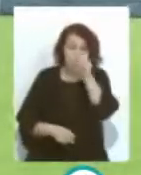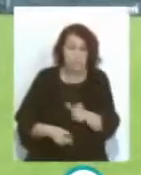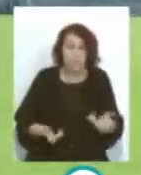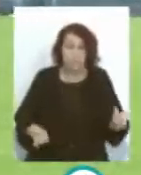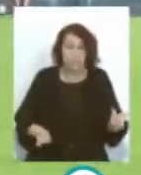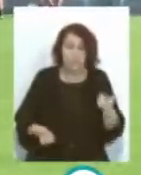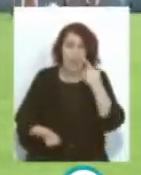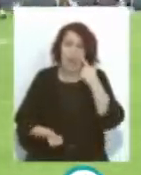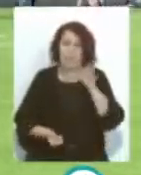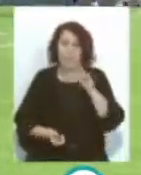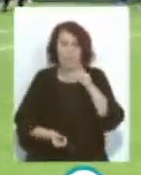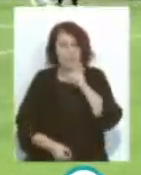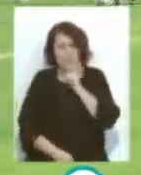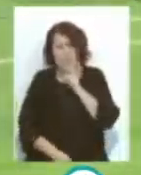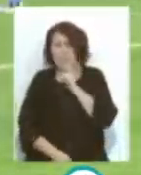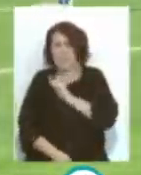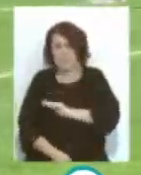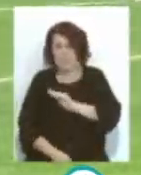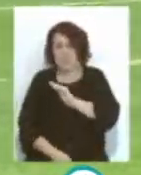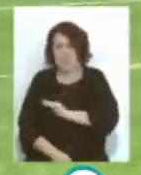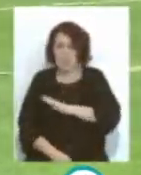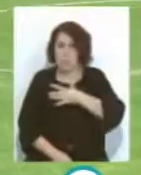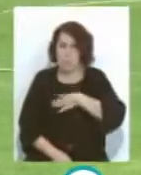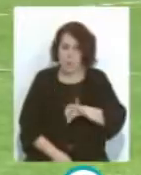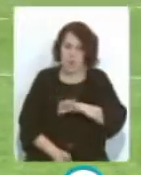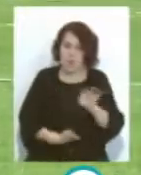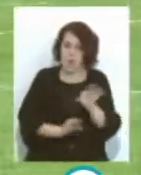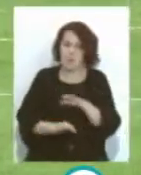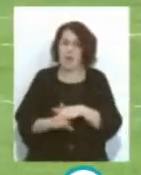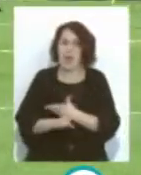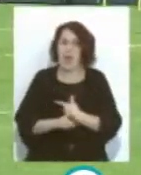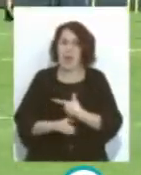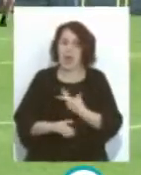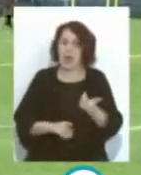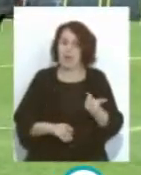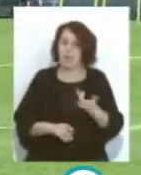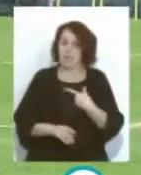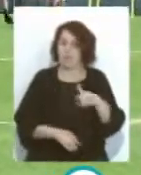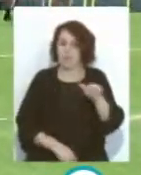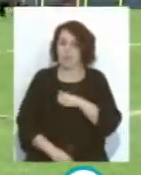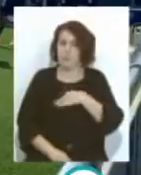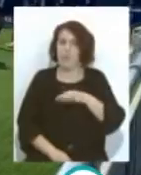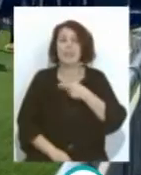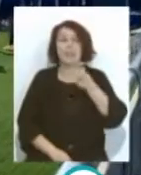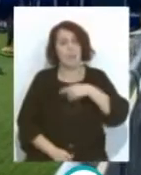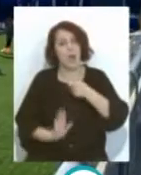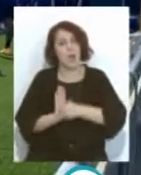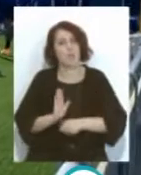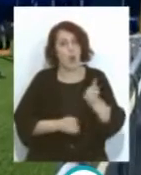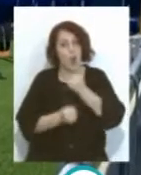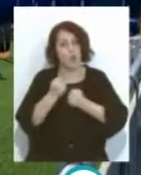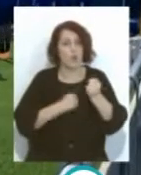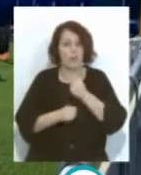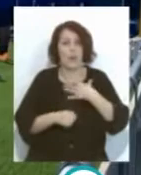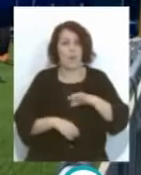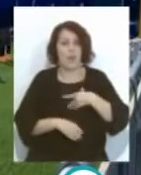Bastante difícil Que pueda ponerse A punto Para estar disponible Y además En unas condiciones Económicas Asequibles Para